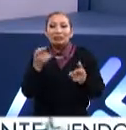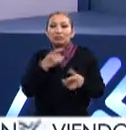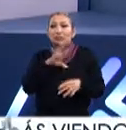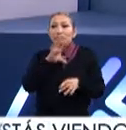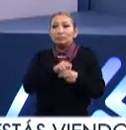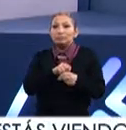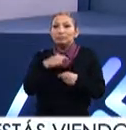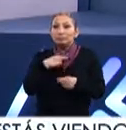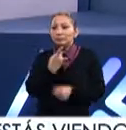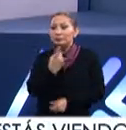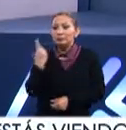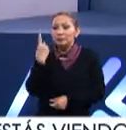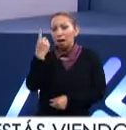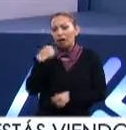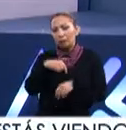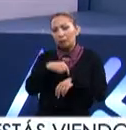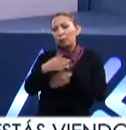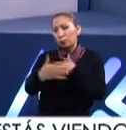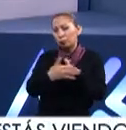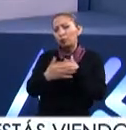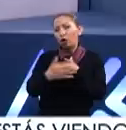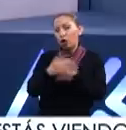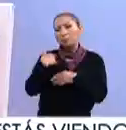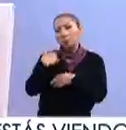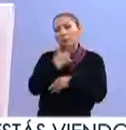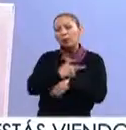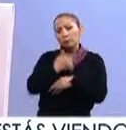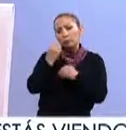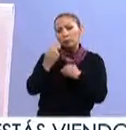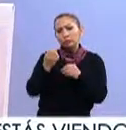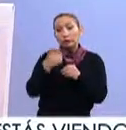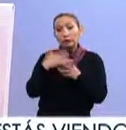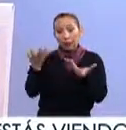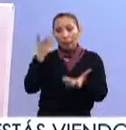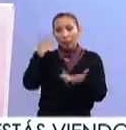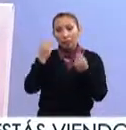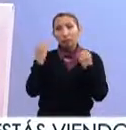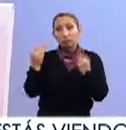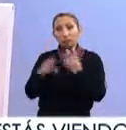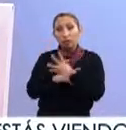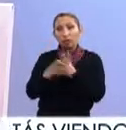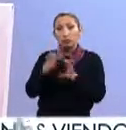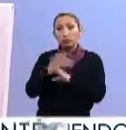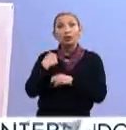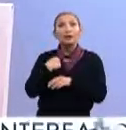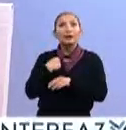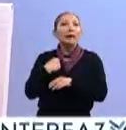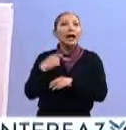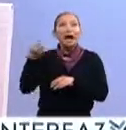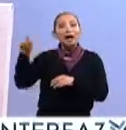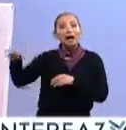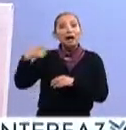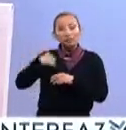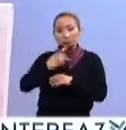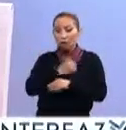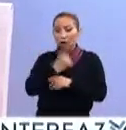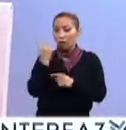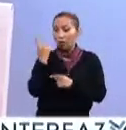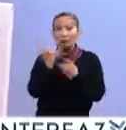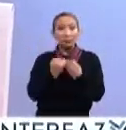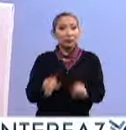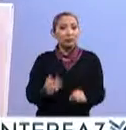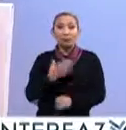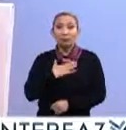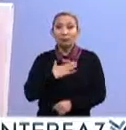y aunque fue un corto periodo de tiempo, sí me gustó mucho, porque, y aprendí demasiado, porque ya es tú totalmente la